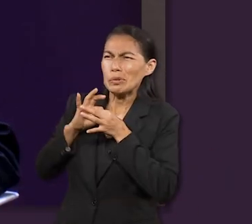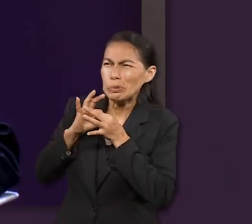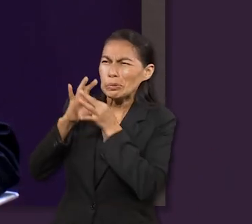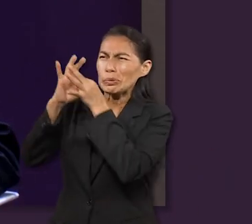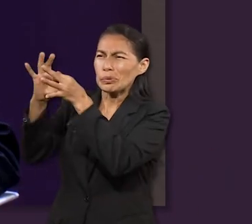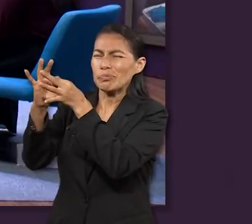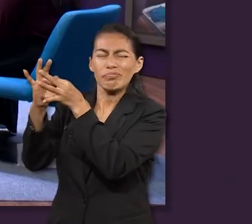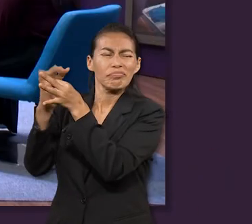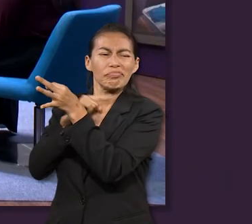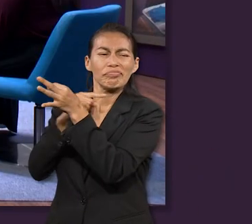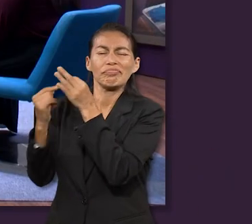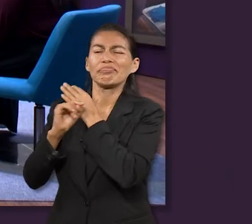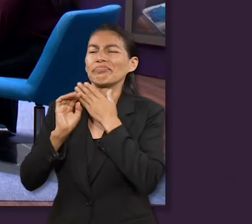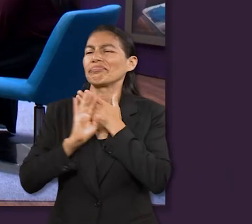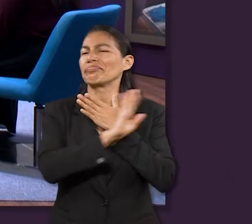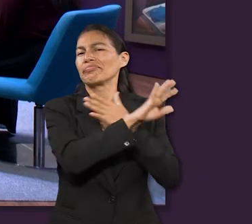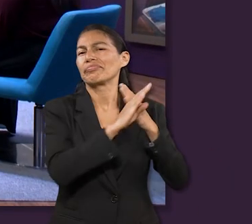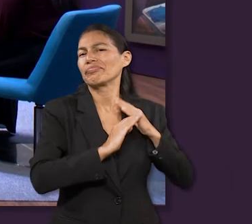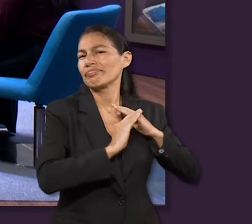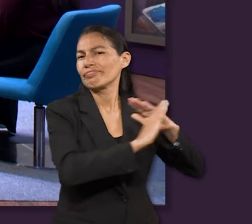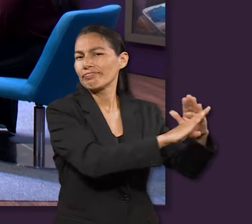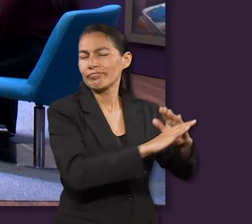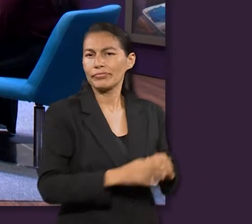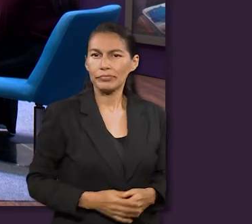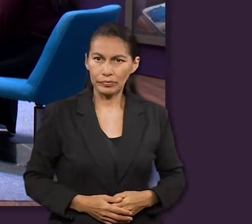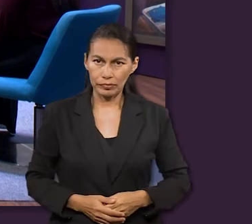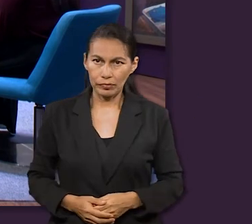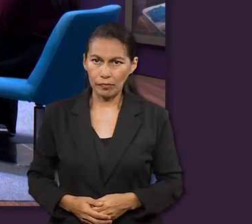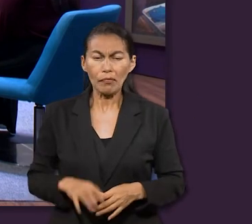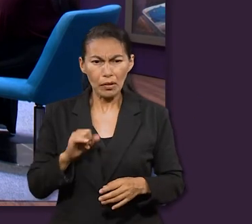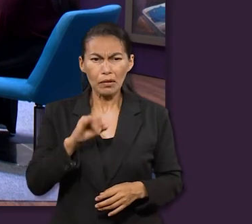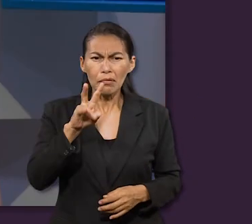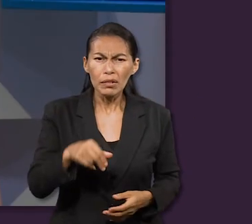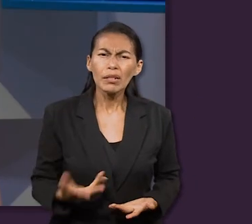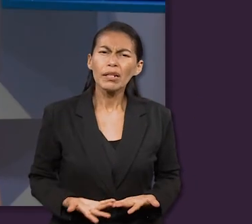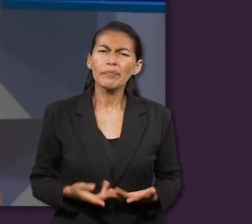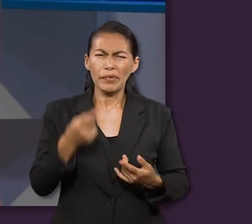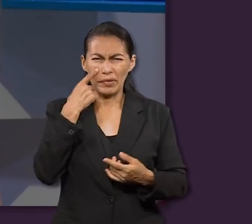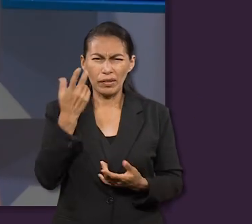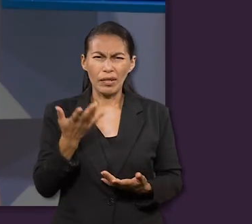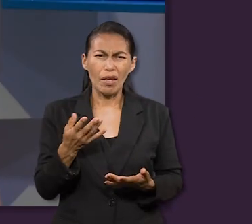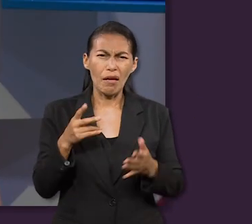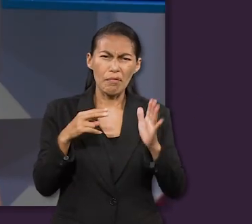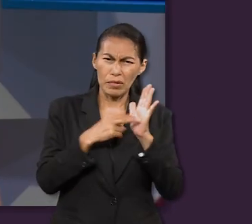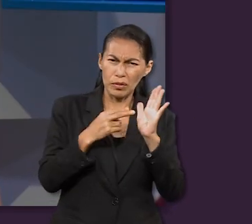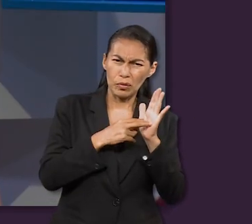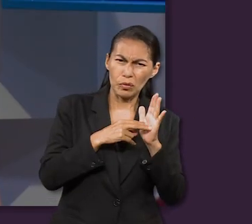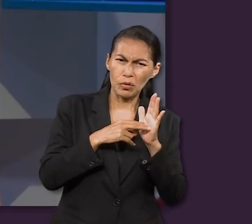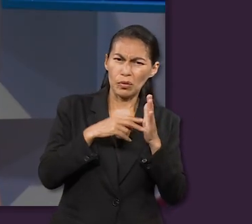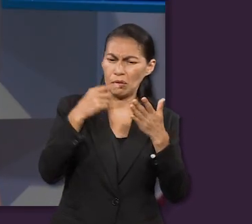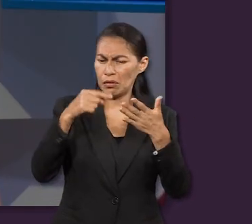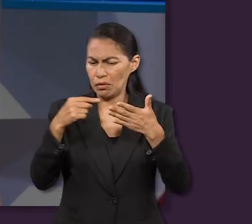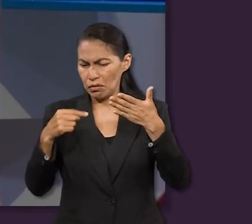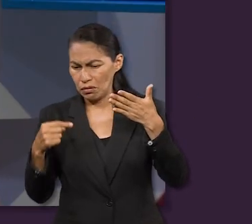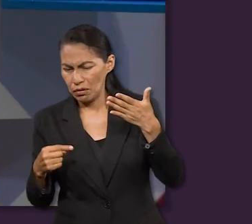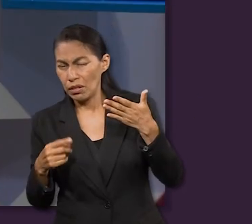Así es, creo que en esos versículos nos da una buena instrucción en lo que nosotros podemos hacer. Incluso en el siguiente versículo nos sigue diciendo